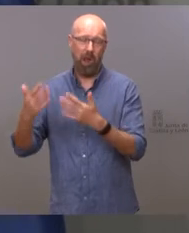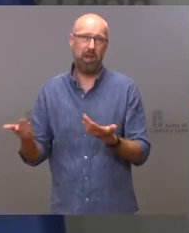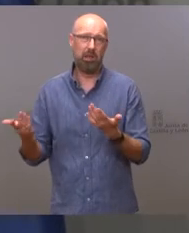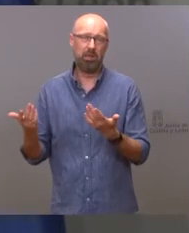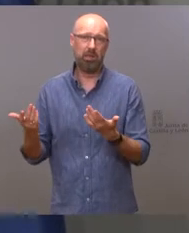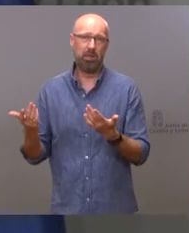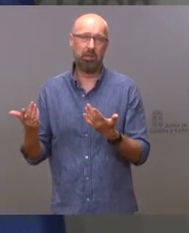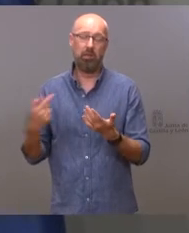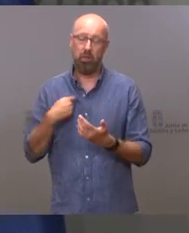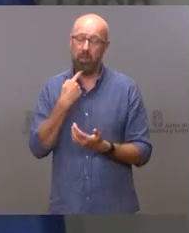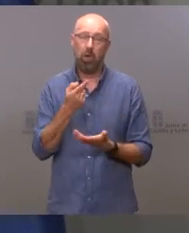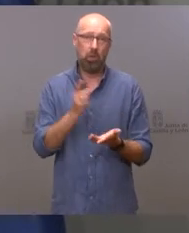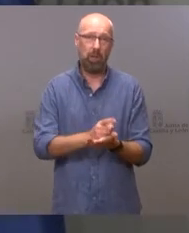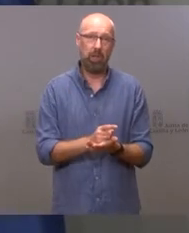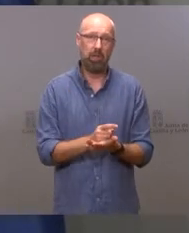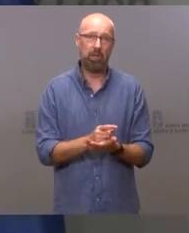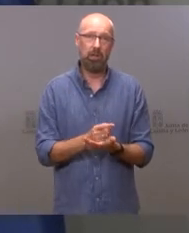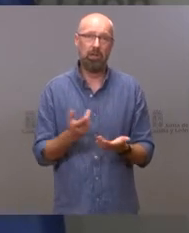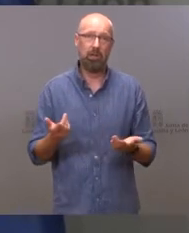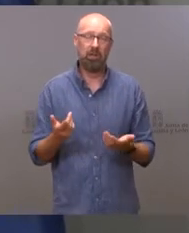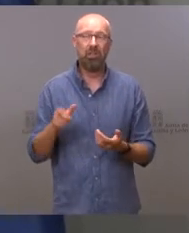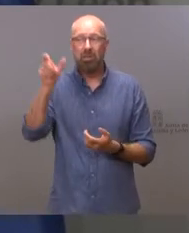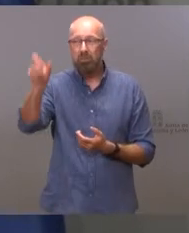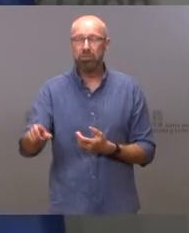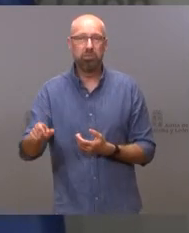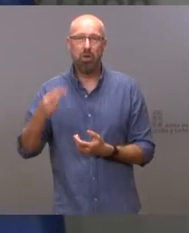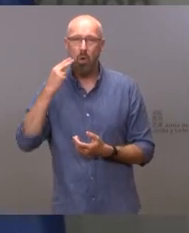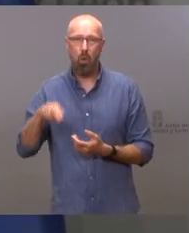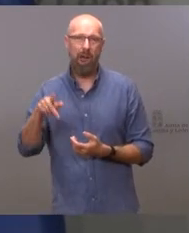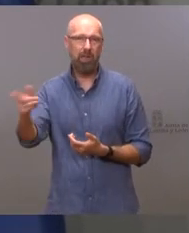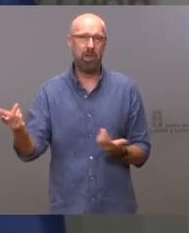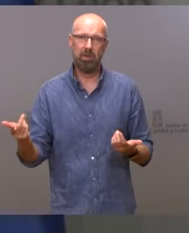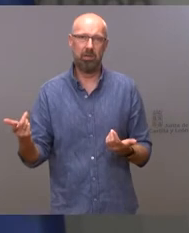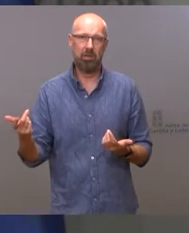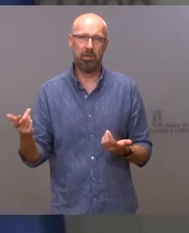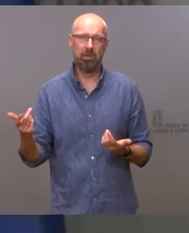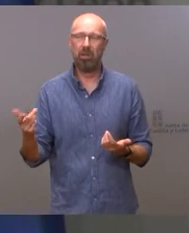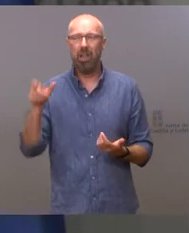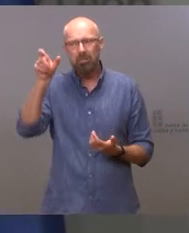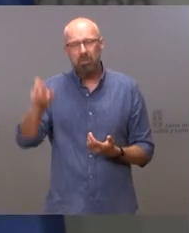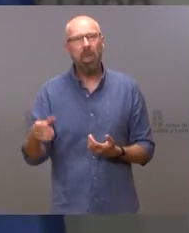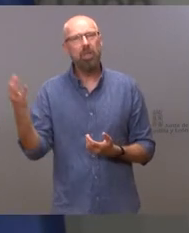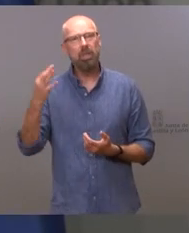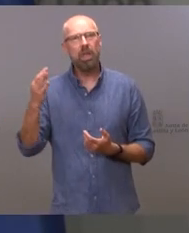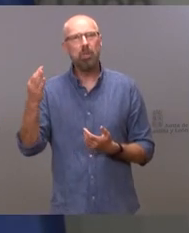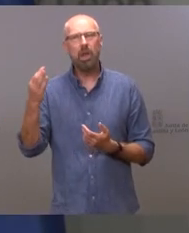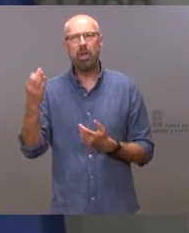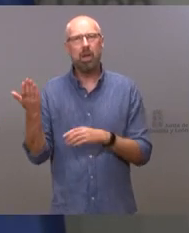es así, una tremenda cobardía por quien debería representar la alternativa.